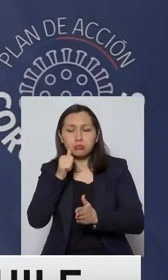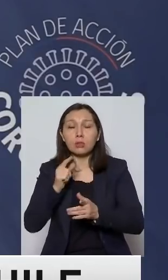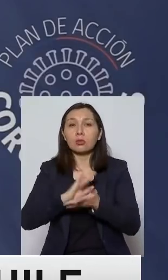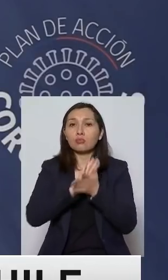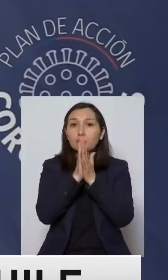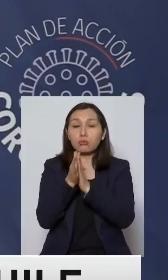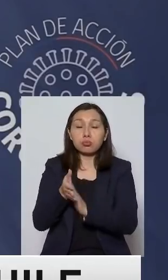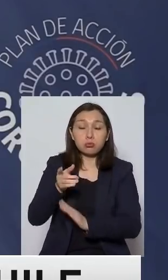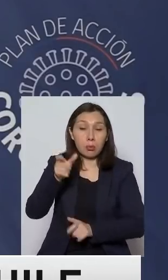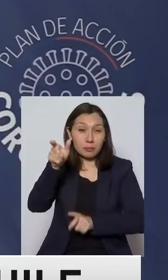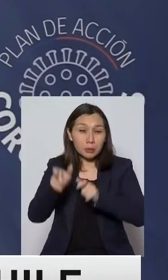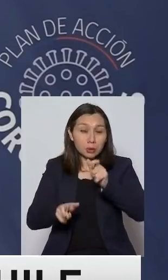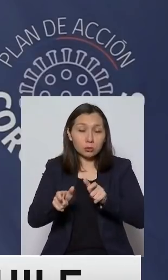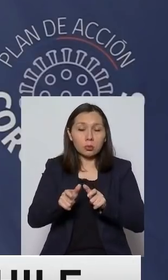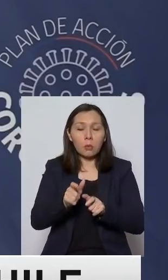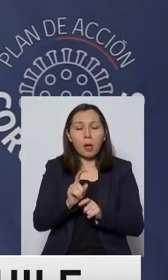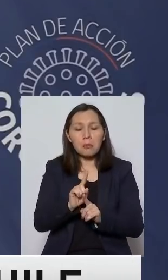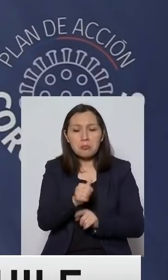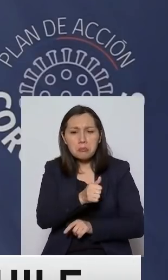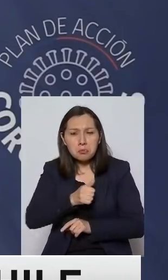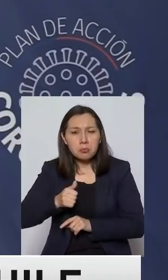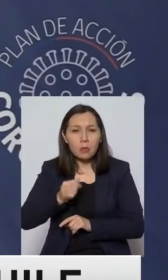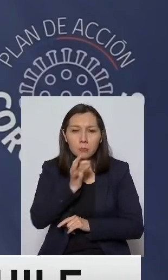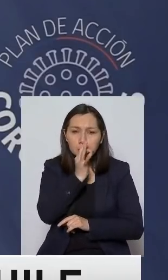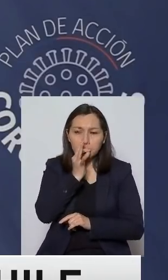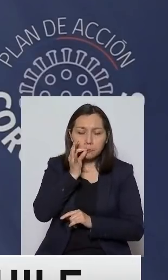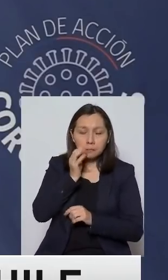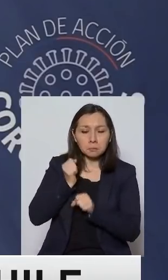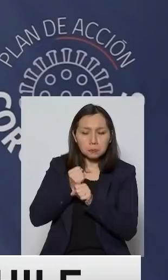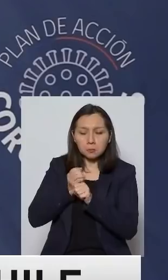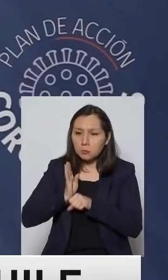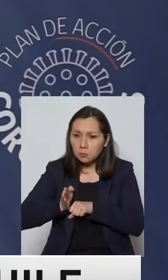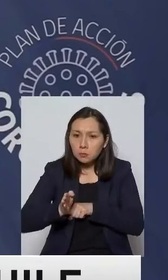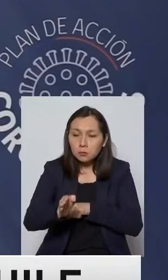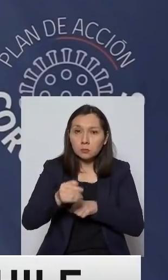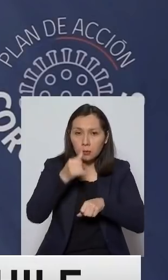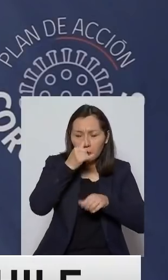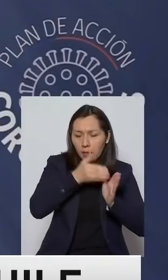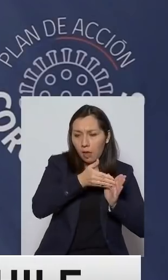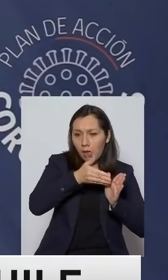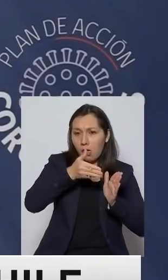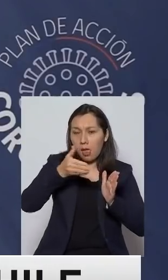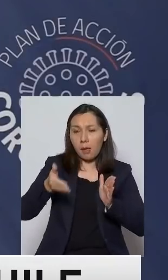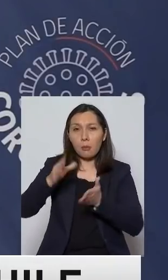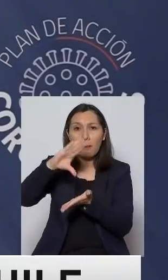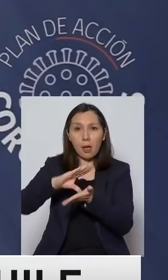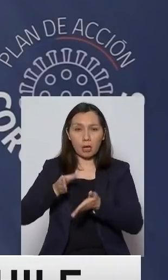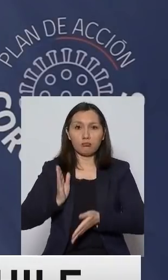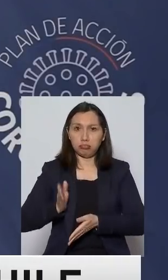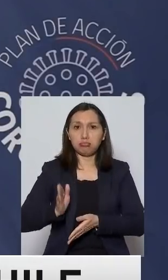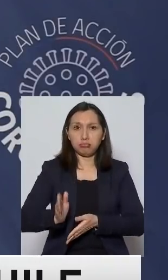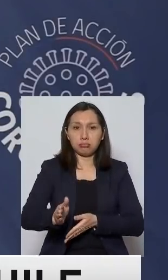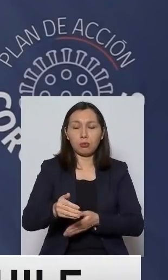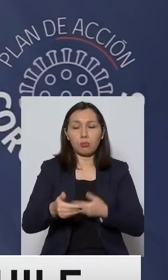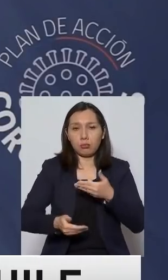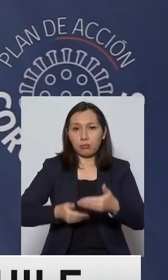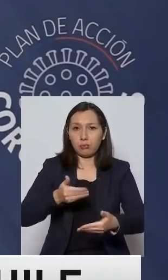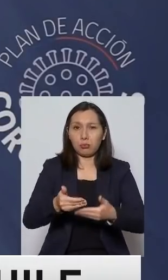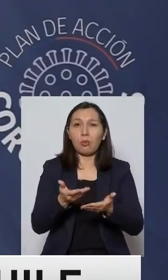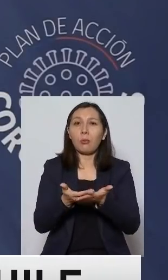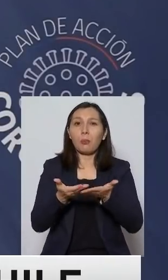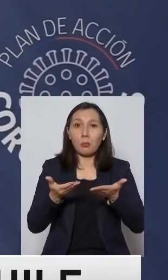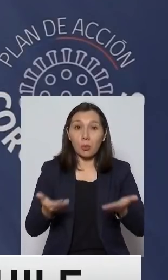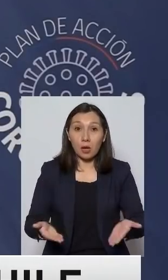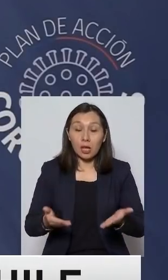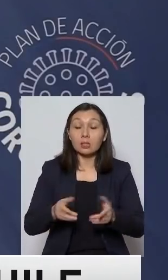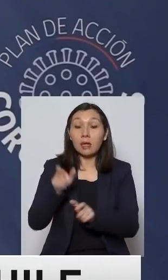trabajadores que en forma silenciosa han permitido que durante este período podamos nuestro país seguir adelante. Es por